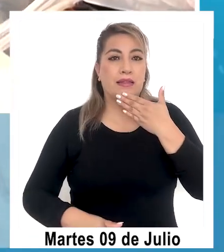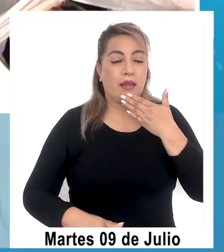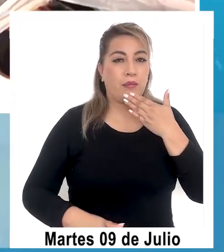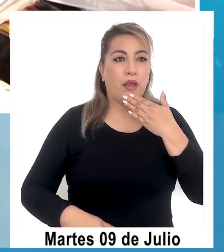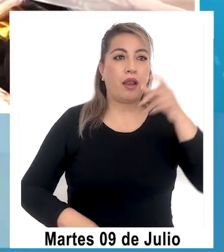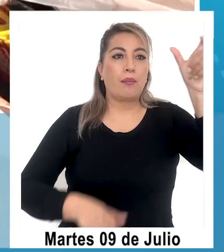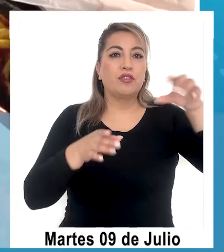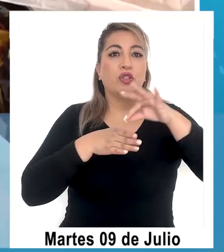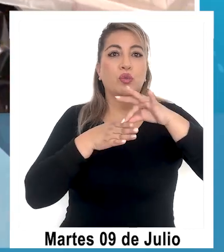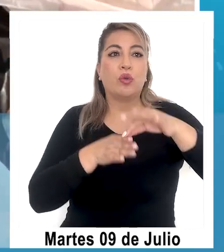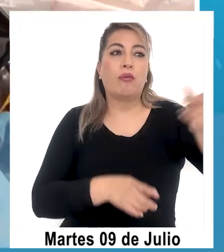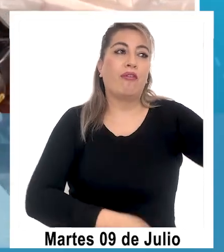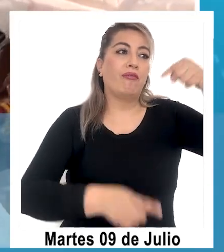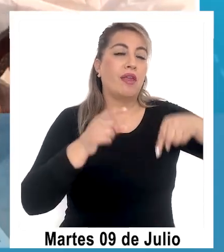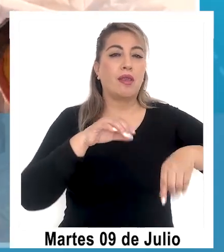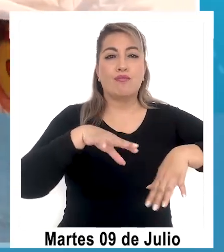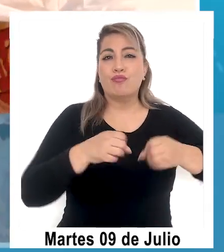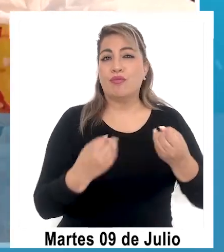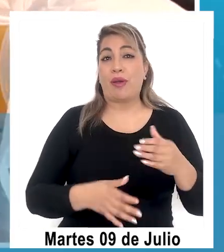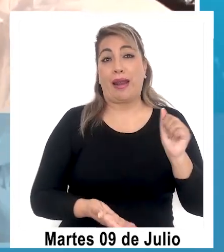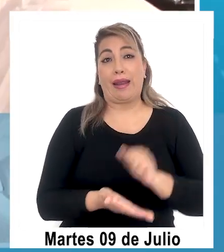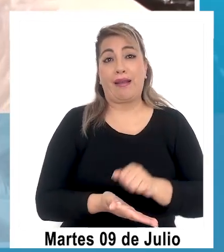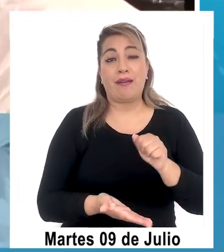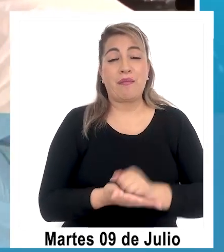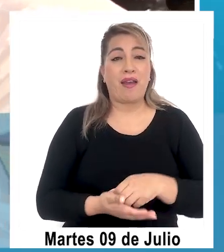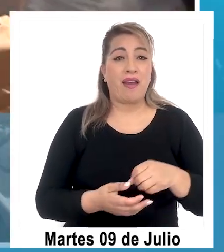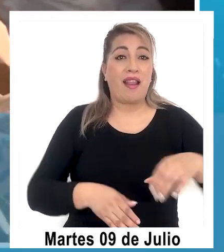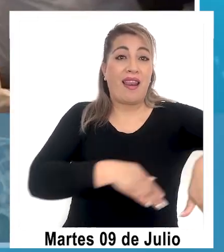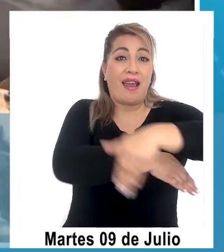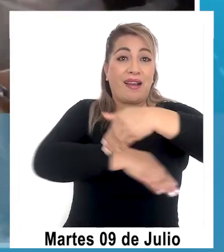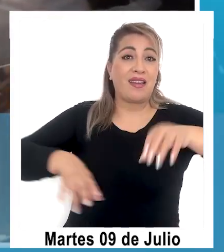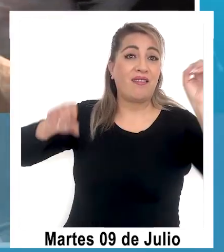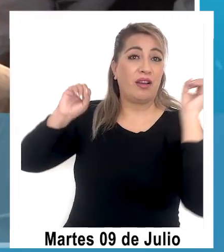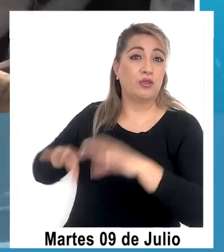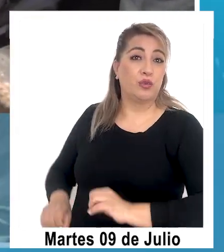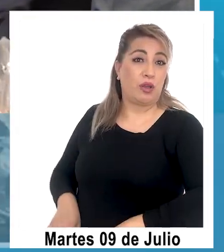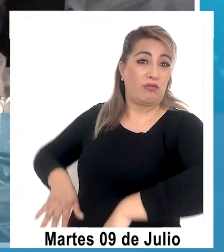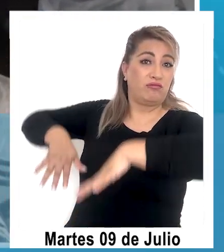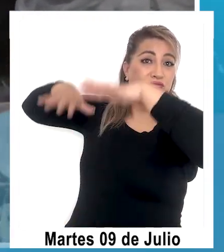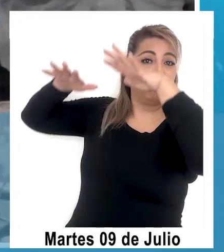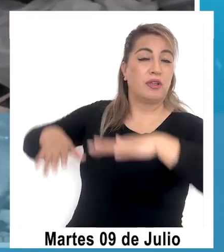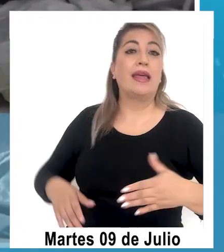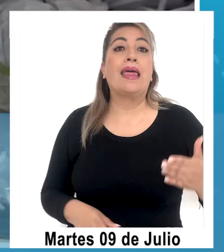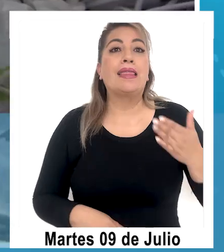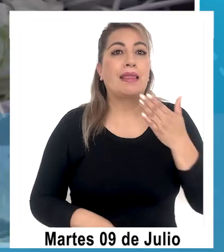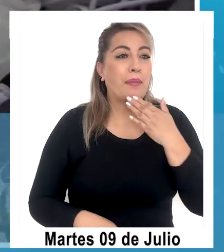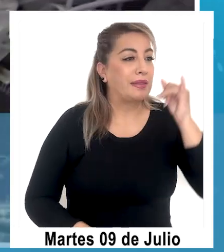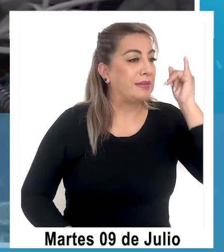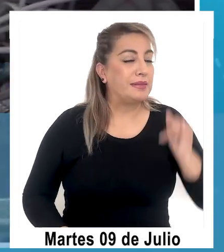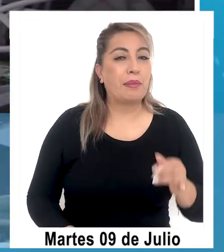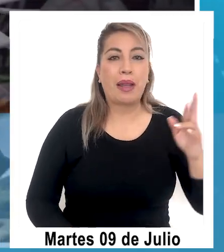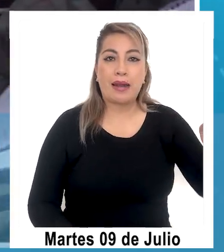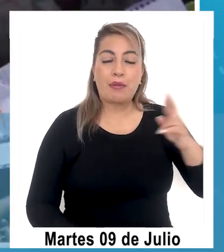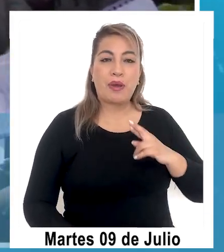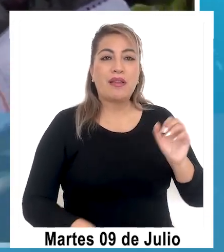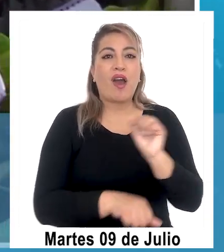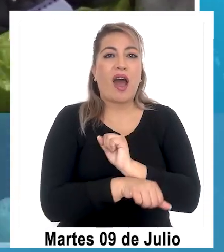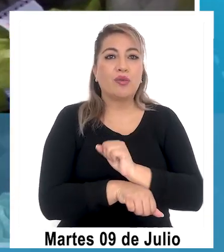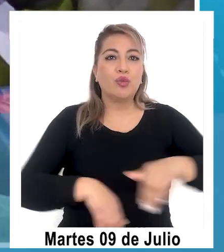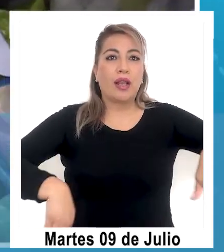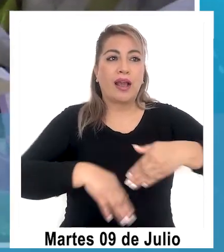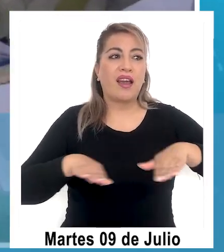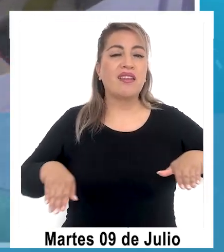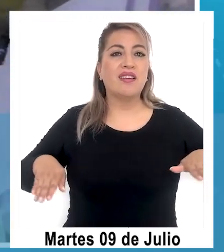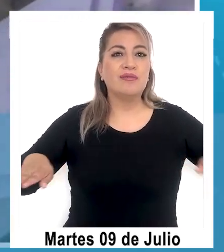los visitantes en la encuesta de turismo. Segundo, también sale con bastante fuerza el tema de los de los autos, pero nos llamó la atención que en esta